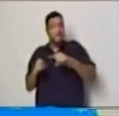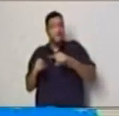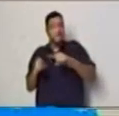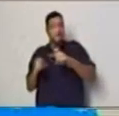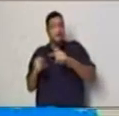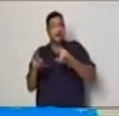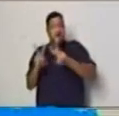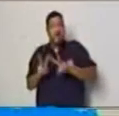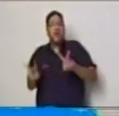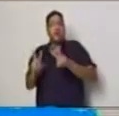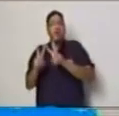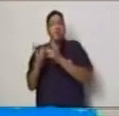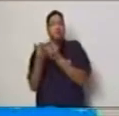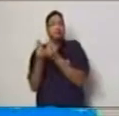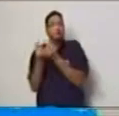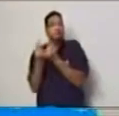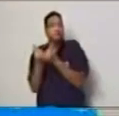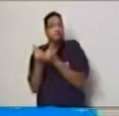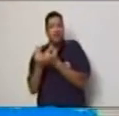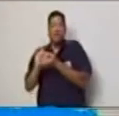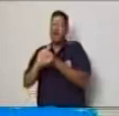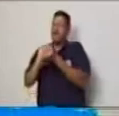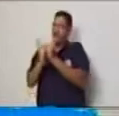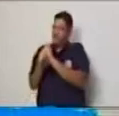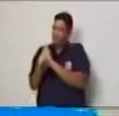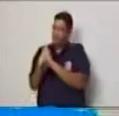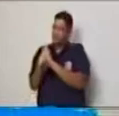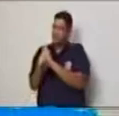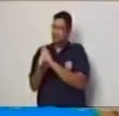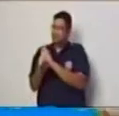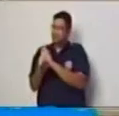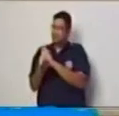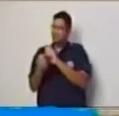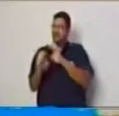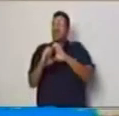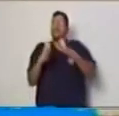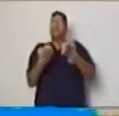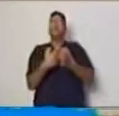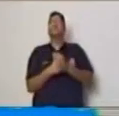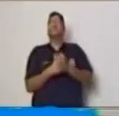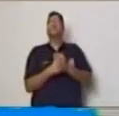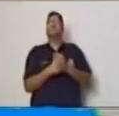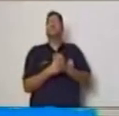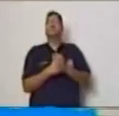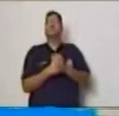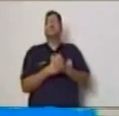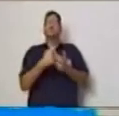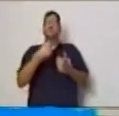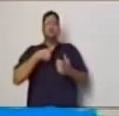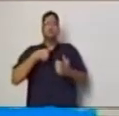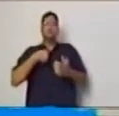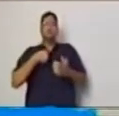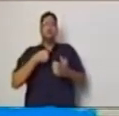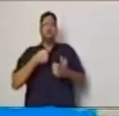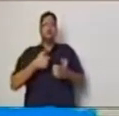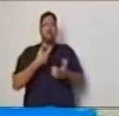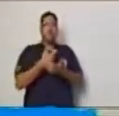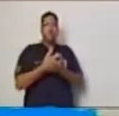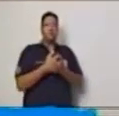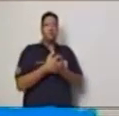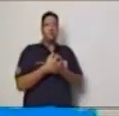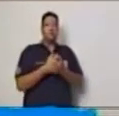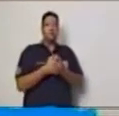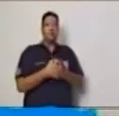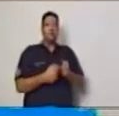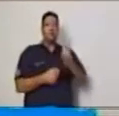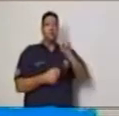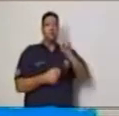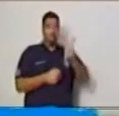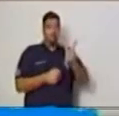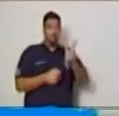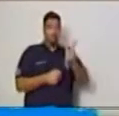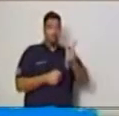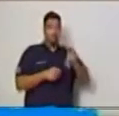decir que si tengo dos docenas se van a pagar cuarenta quetzales